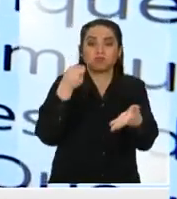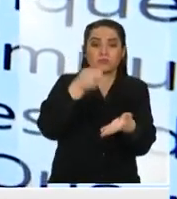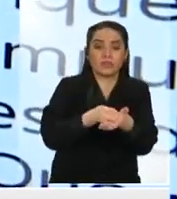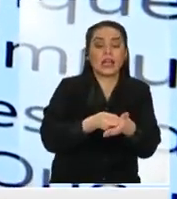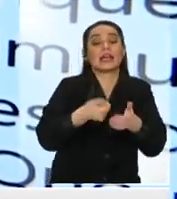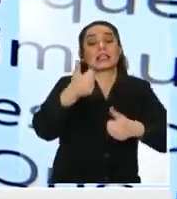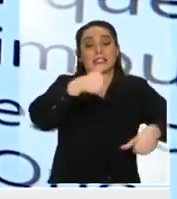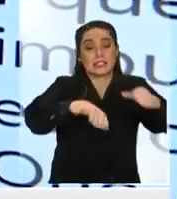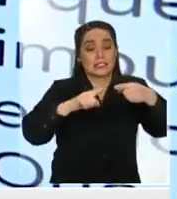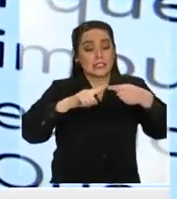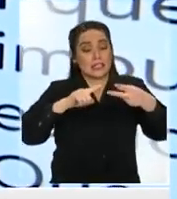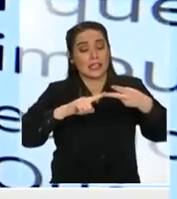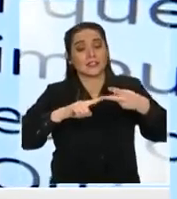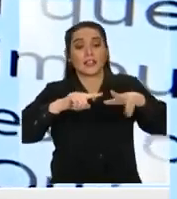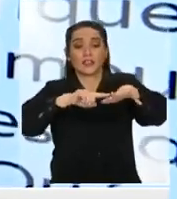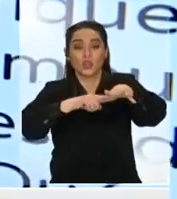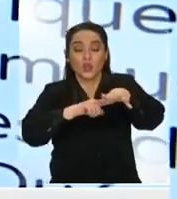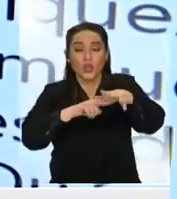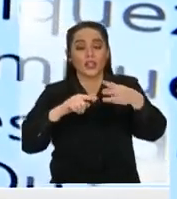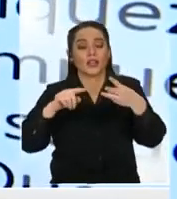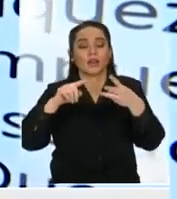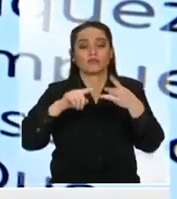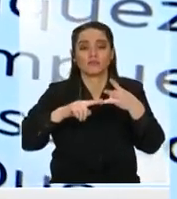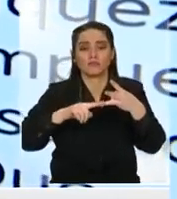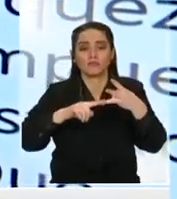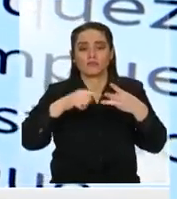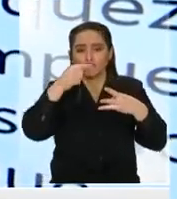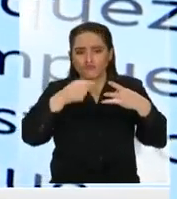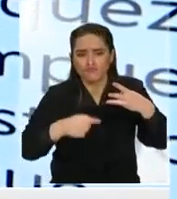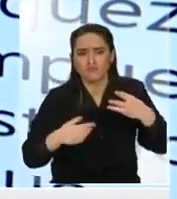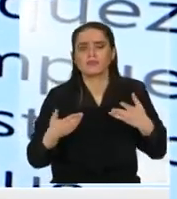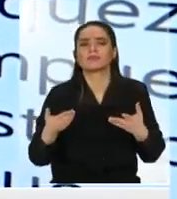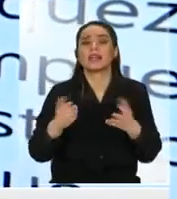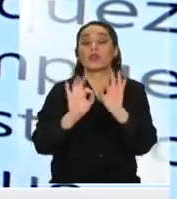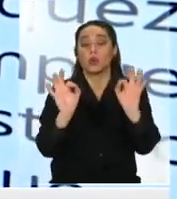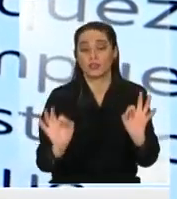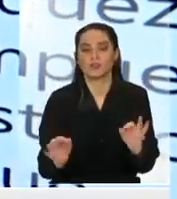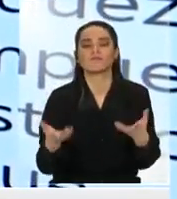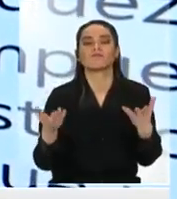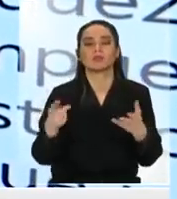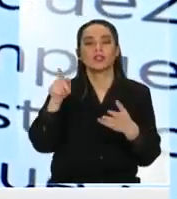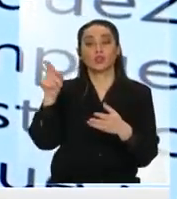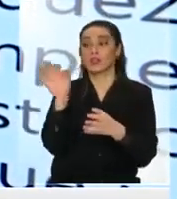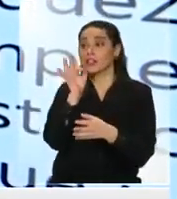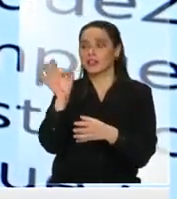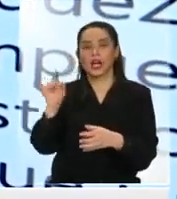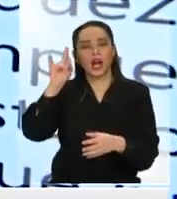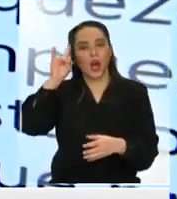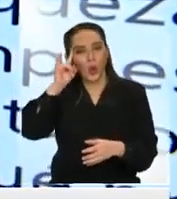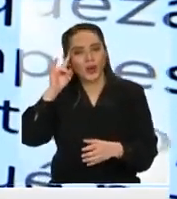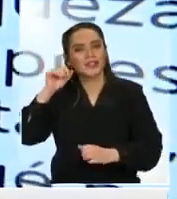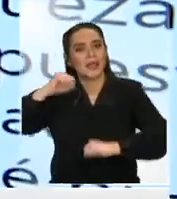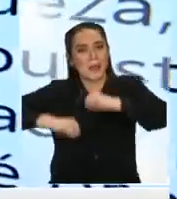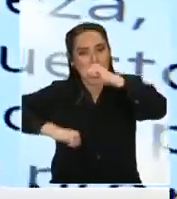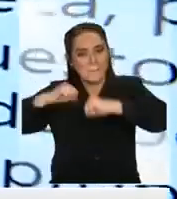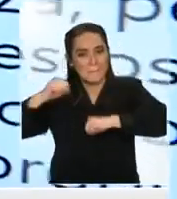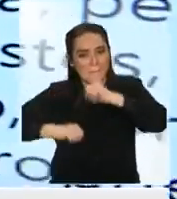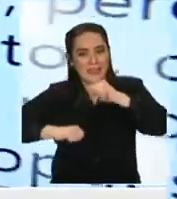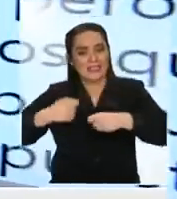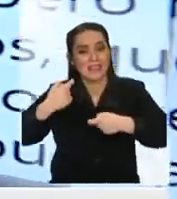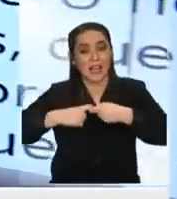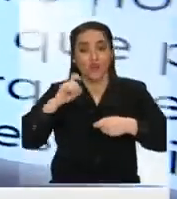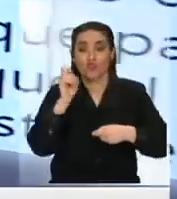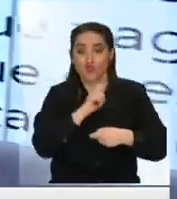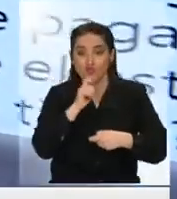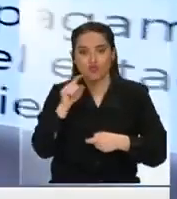y además cómo vamos a crear la Empresa Nacional del Lito. Yo le recuerdo a Europman que Codelco no lo hacen los privados, es el Estado el que